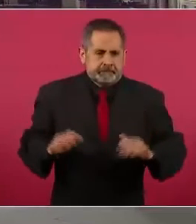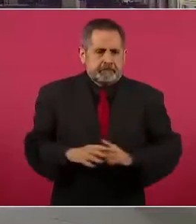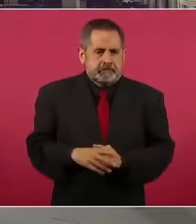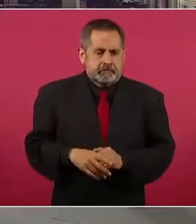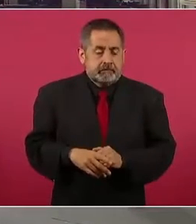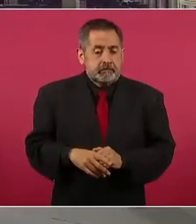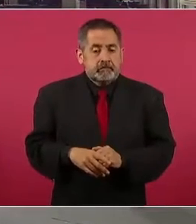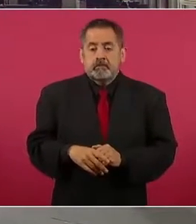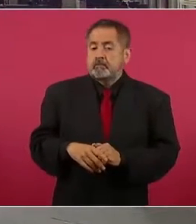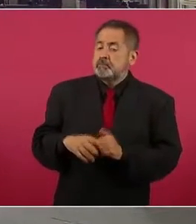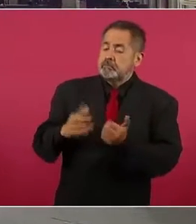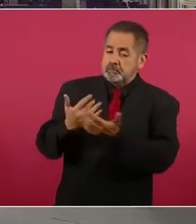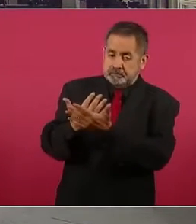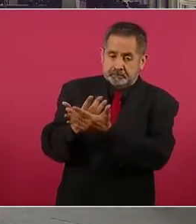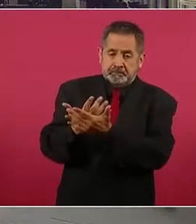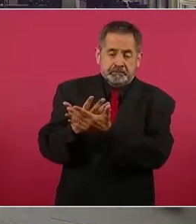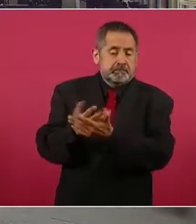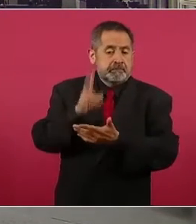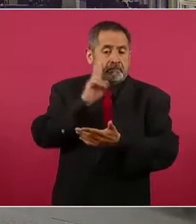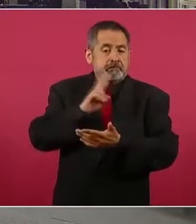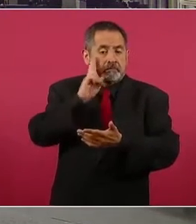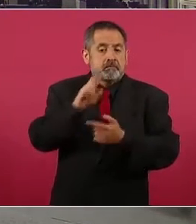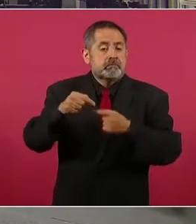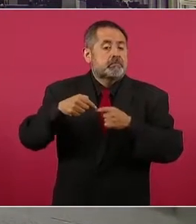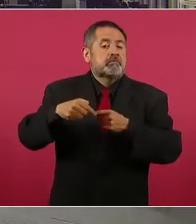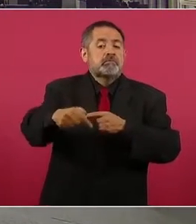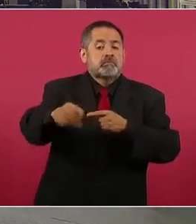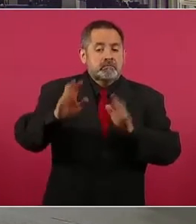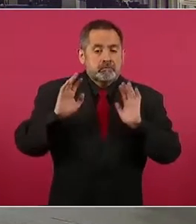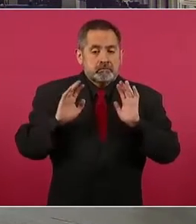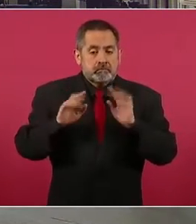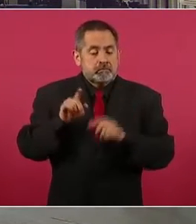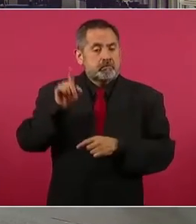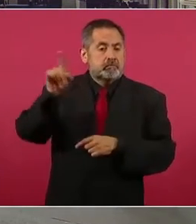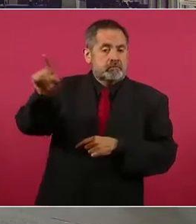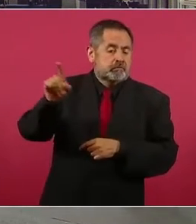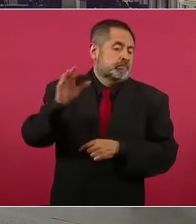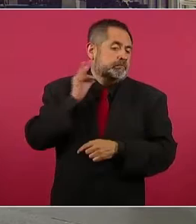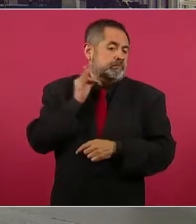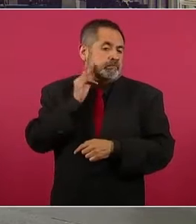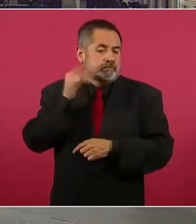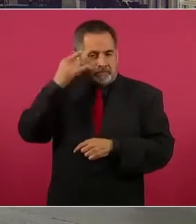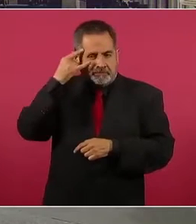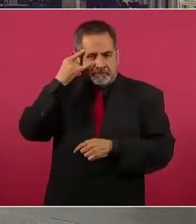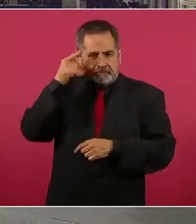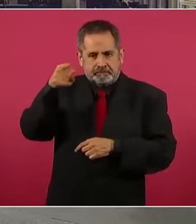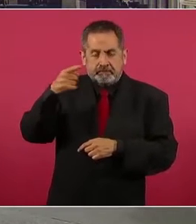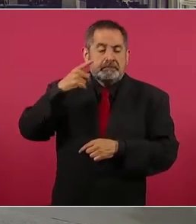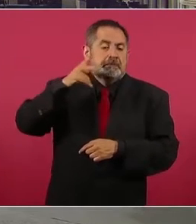hay que esperar a que la Fiscalía de Campeche